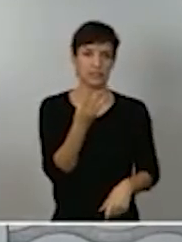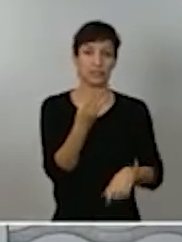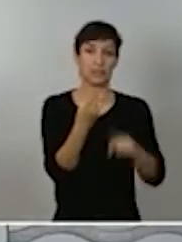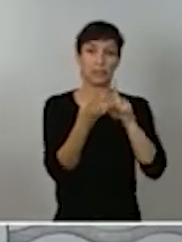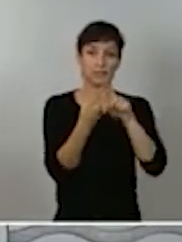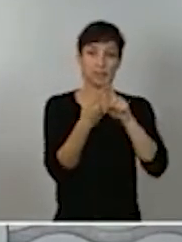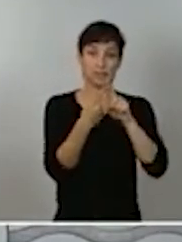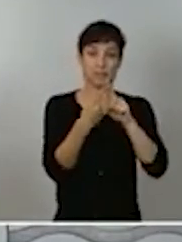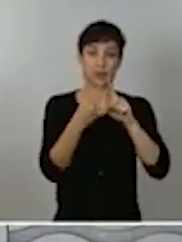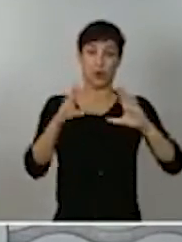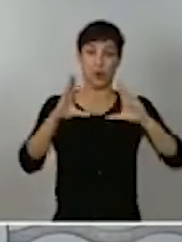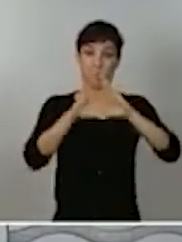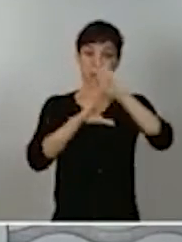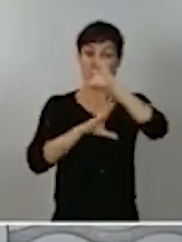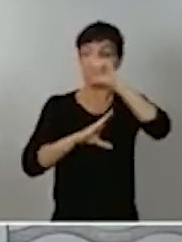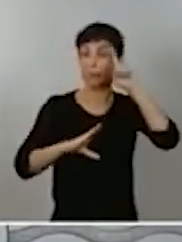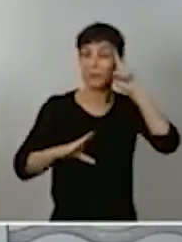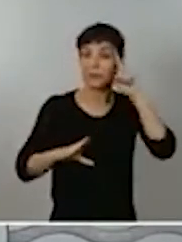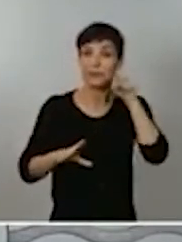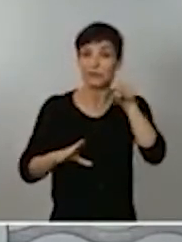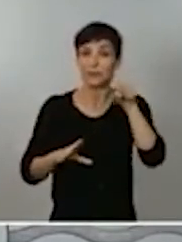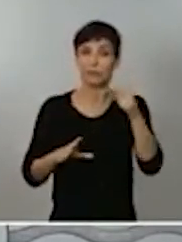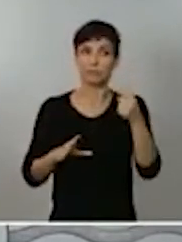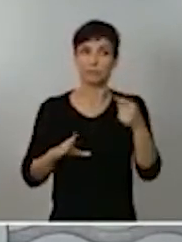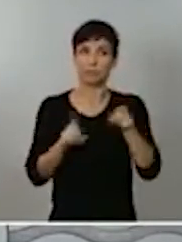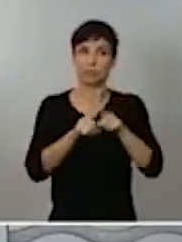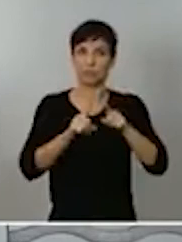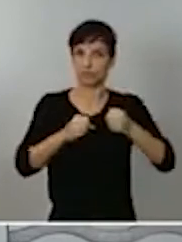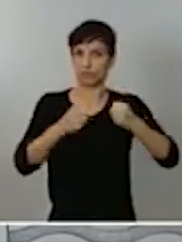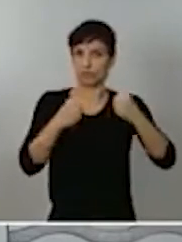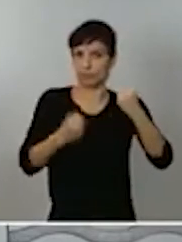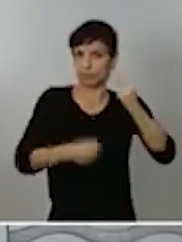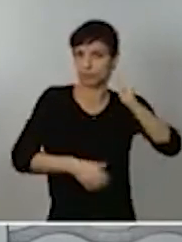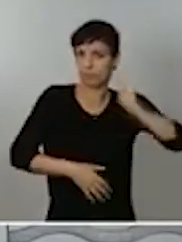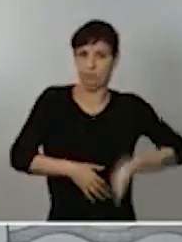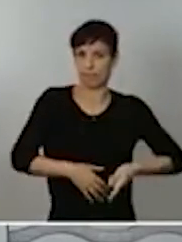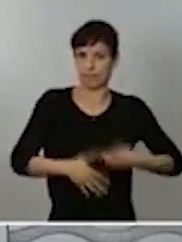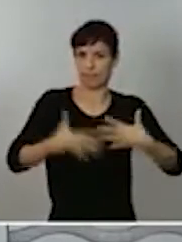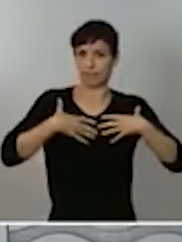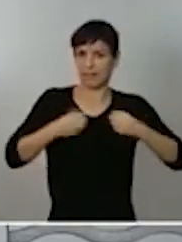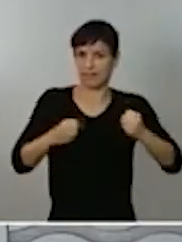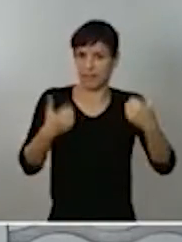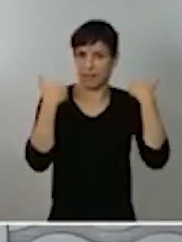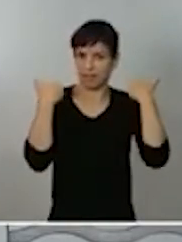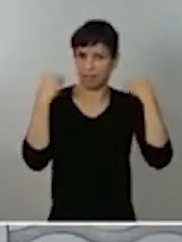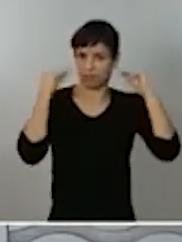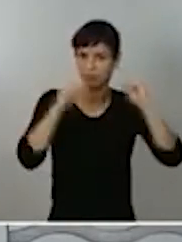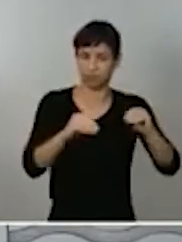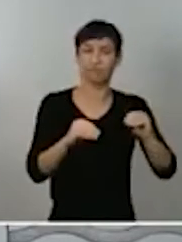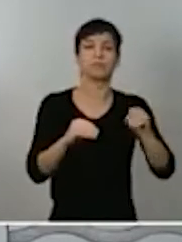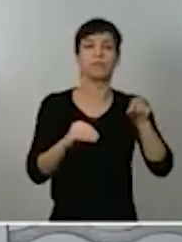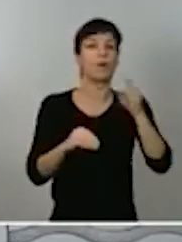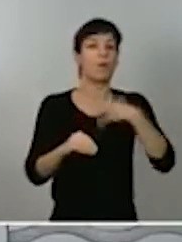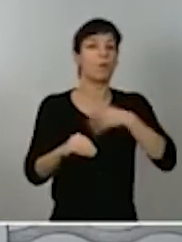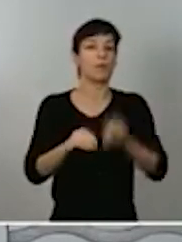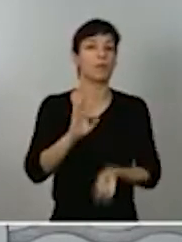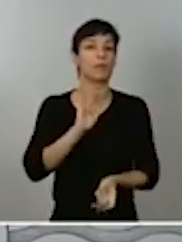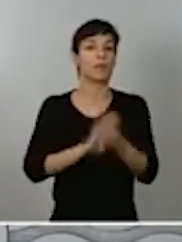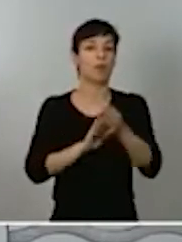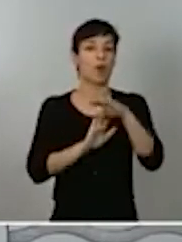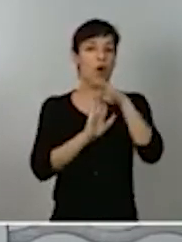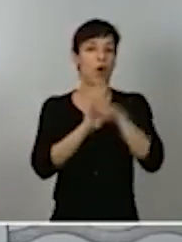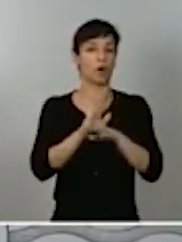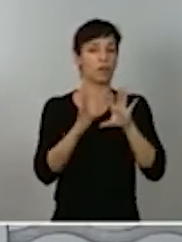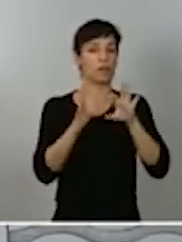de Madrid, como autoridad competente en materia sanitaria, dictara una orden al amparo de establecido en el artículo